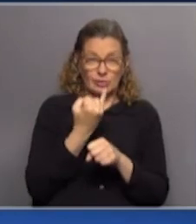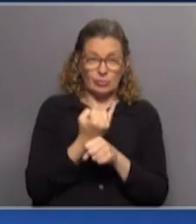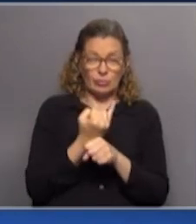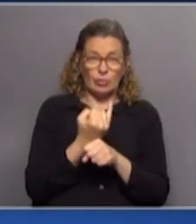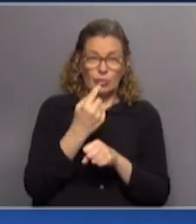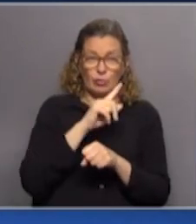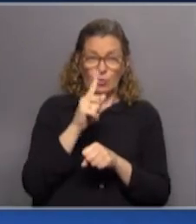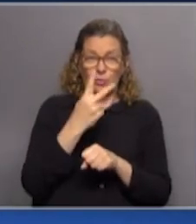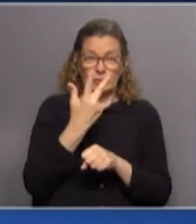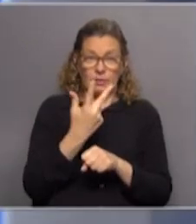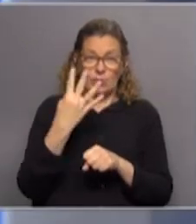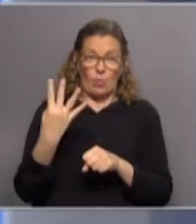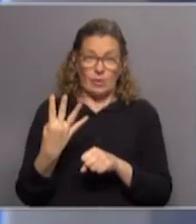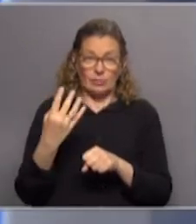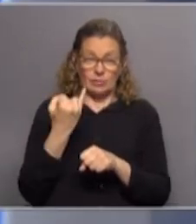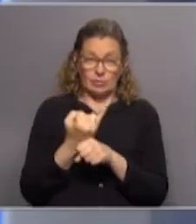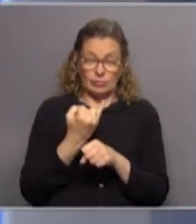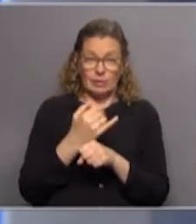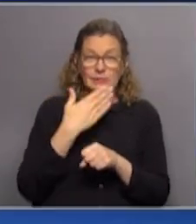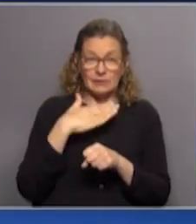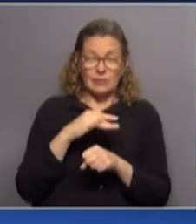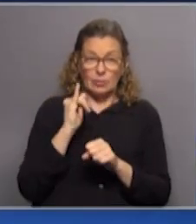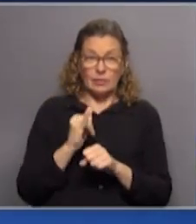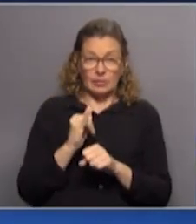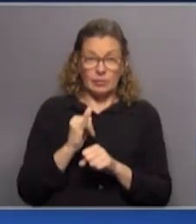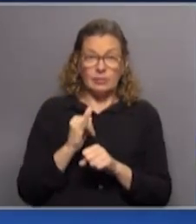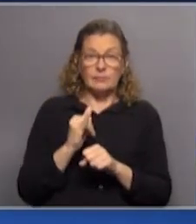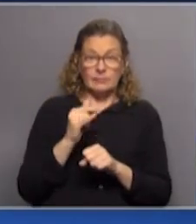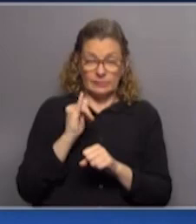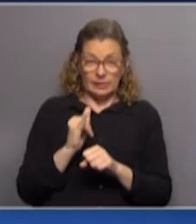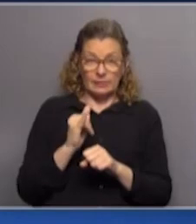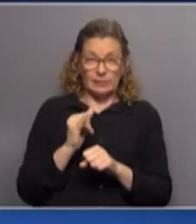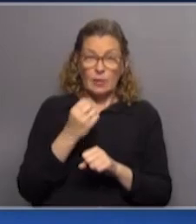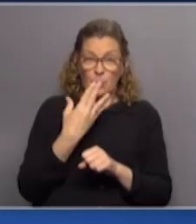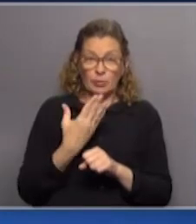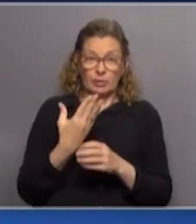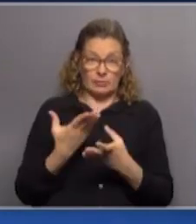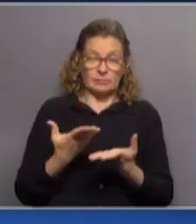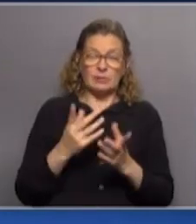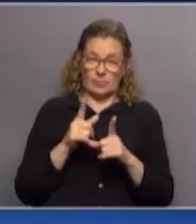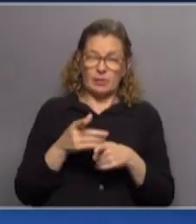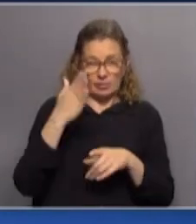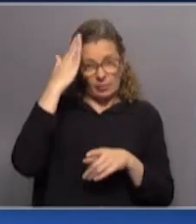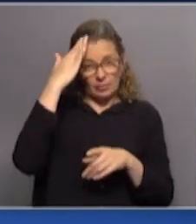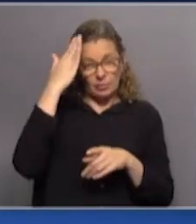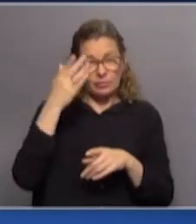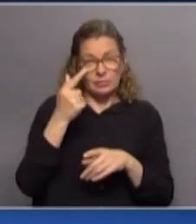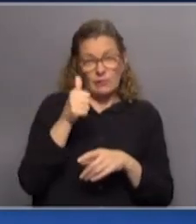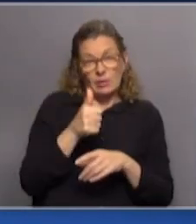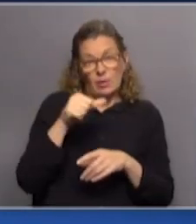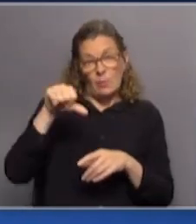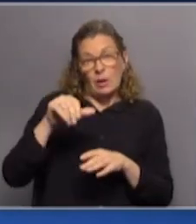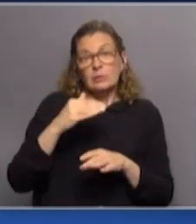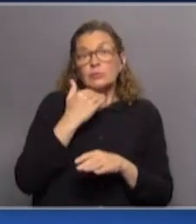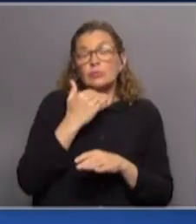no en tres o cuatro. Entendemos que sí, ocurrió y el por qué ocurrió. Ahora, si está bien o si está